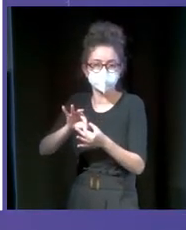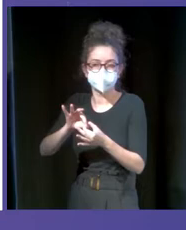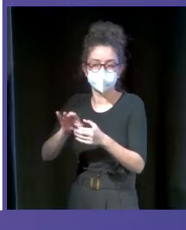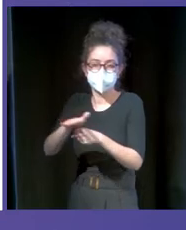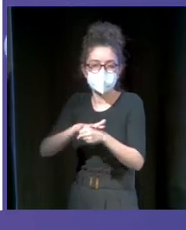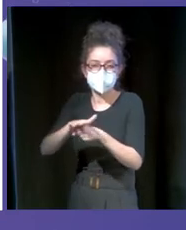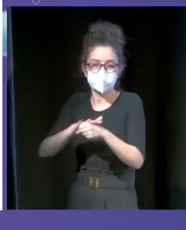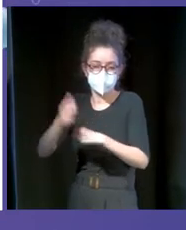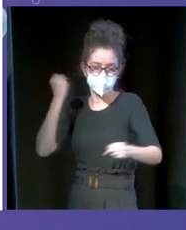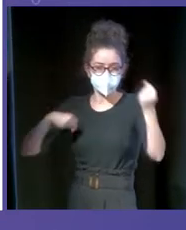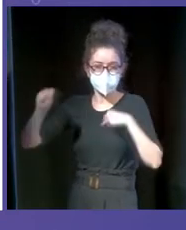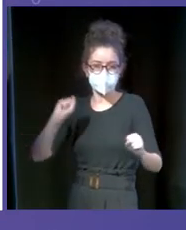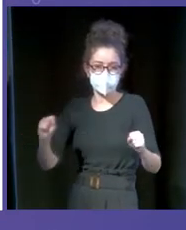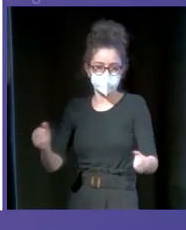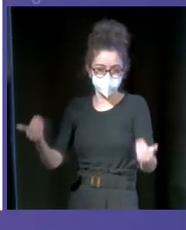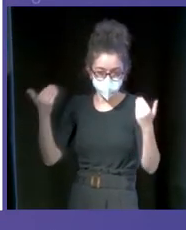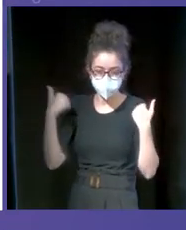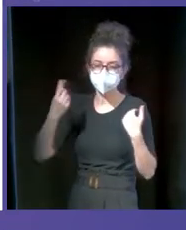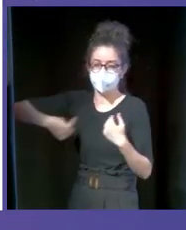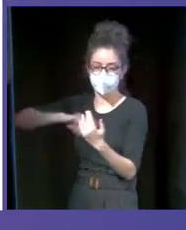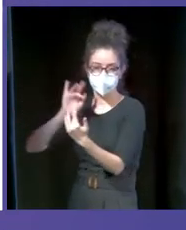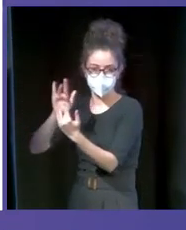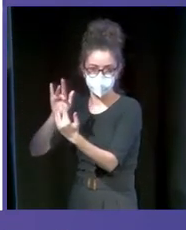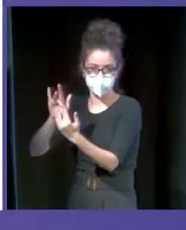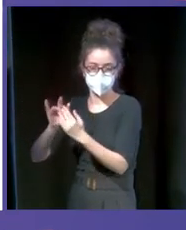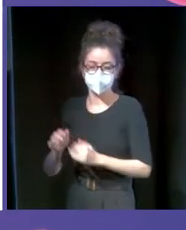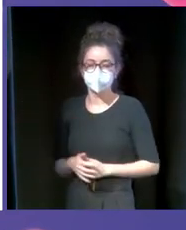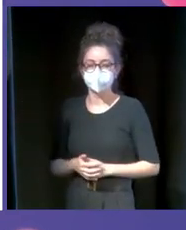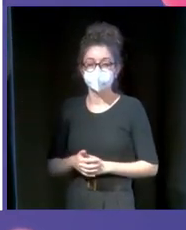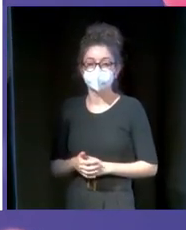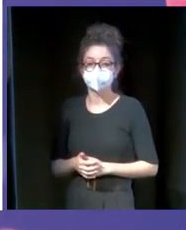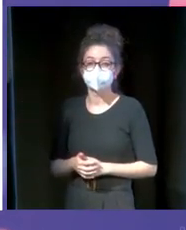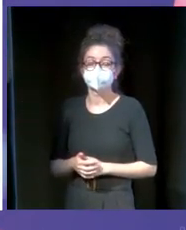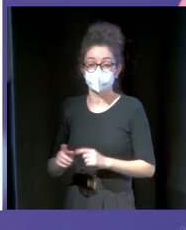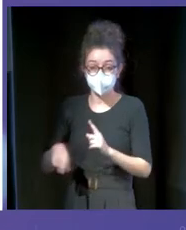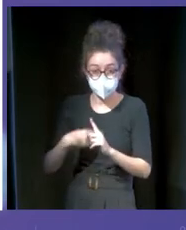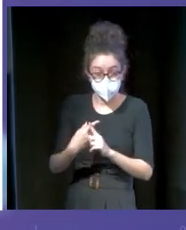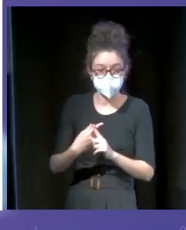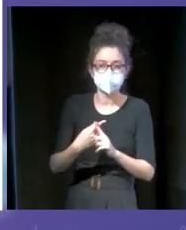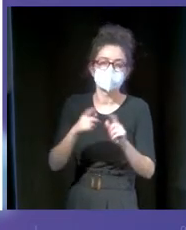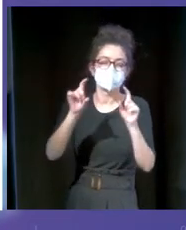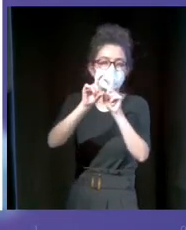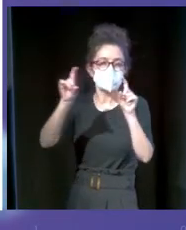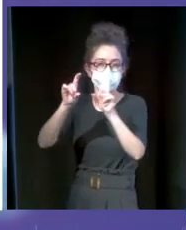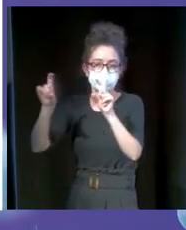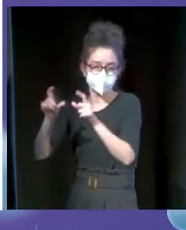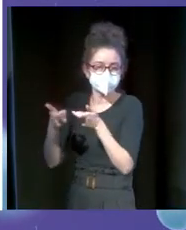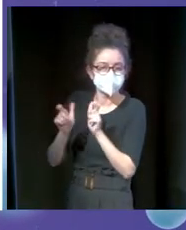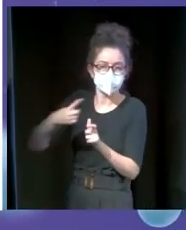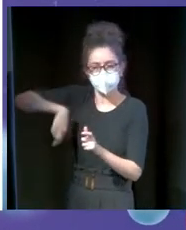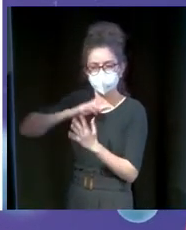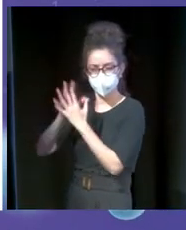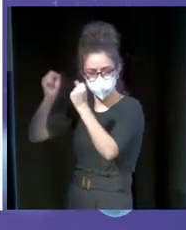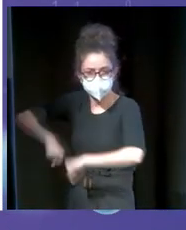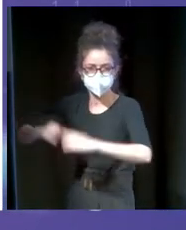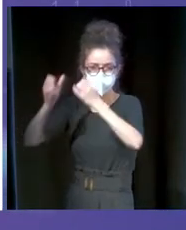espectáculo. Pero además, como os he dicho antes, hemos llegado a acuerdos con los principales players del sector y